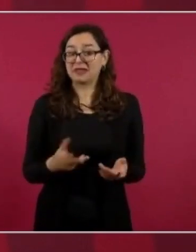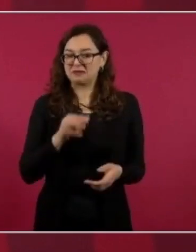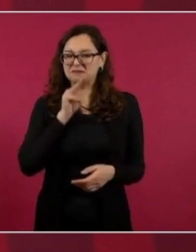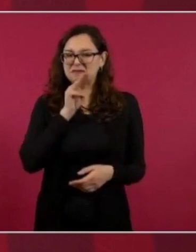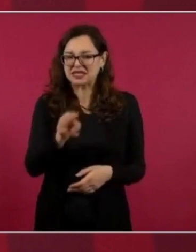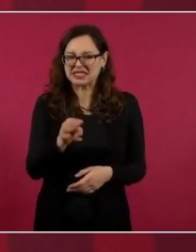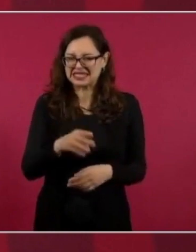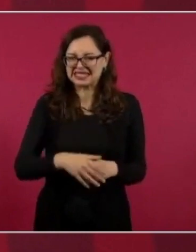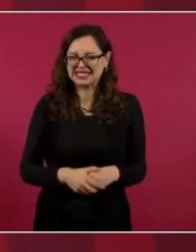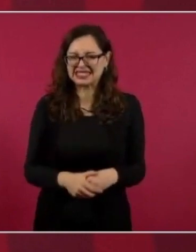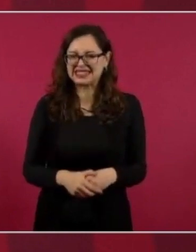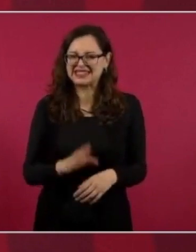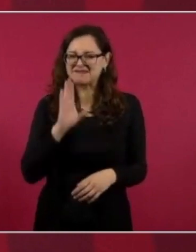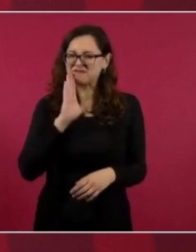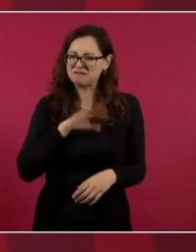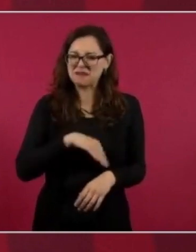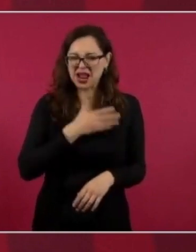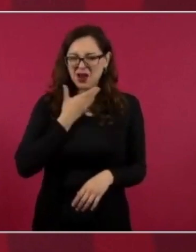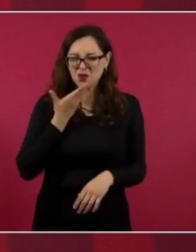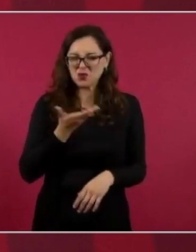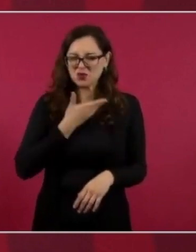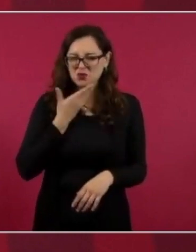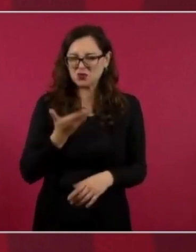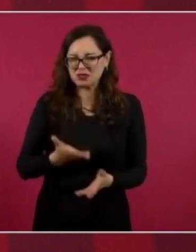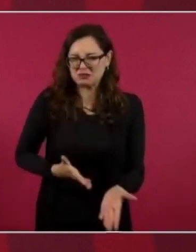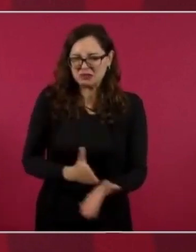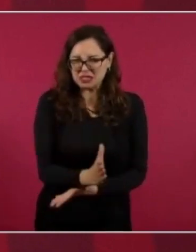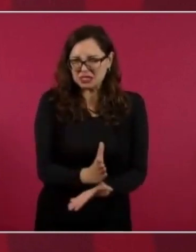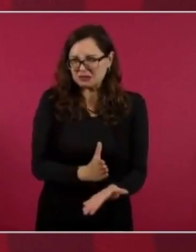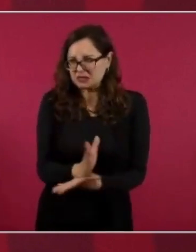el injerencismo,